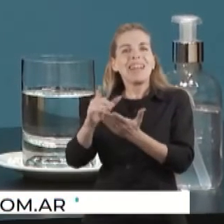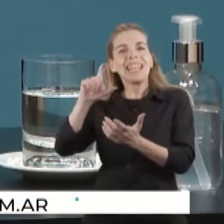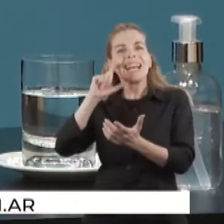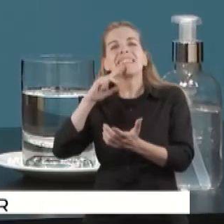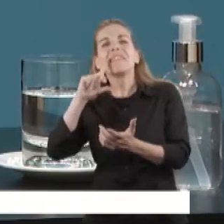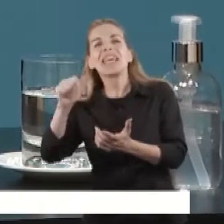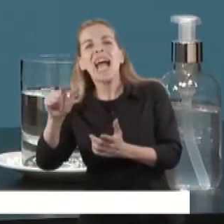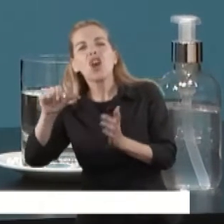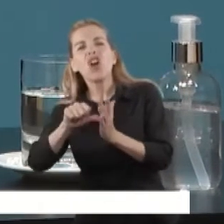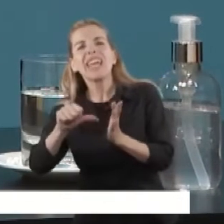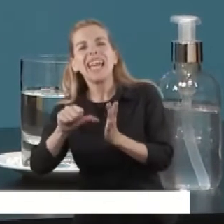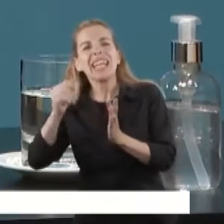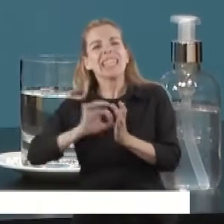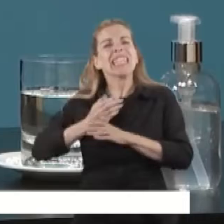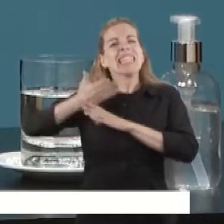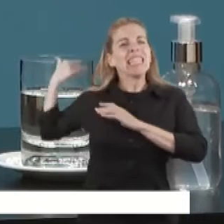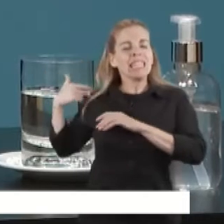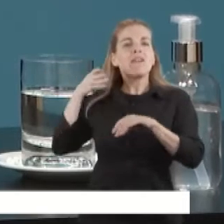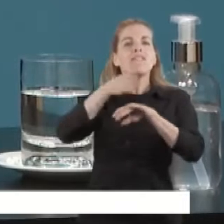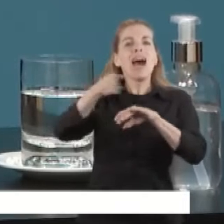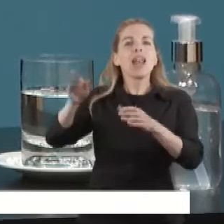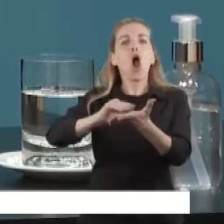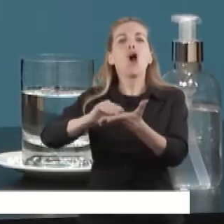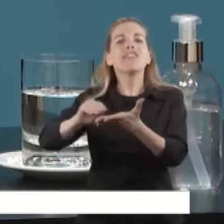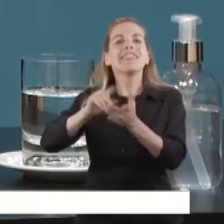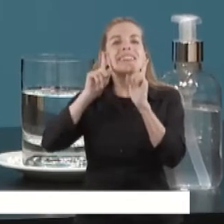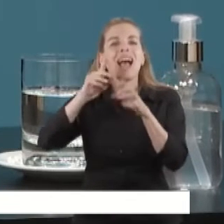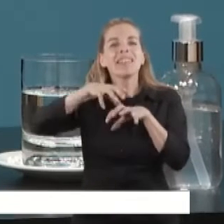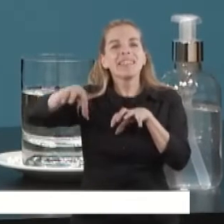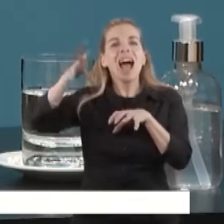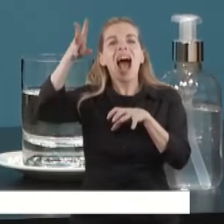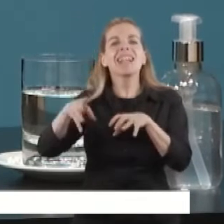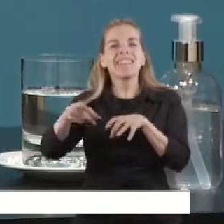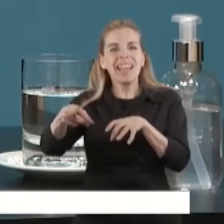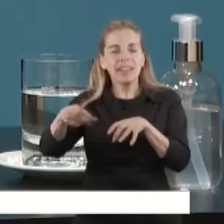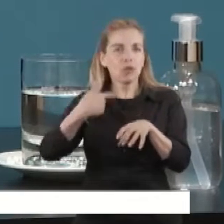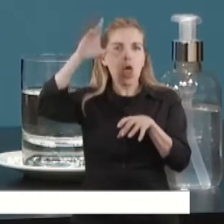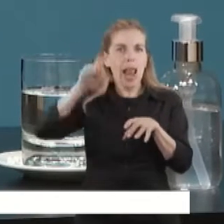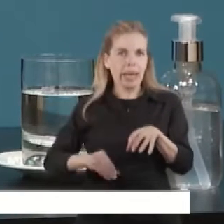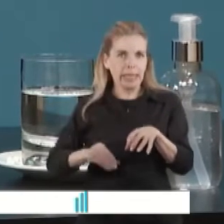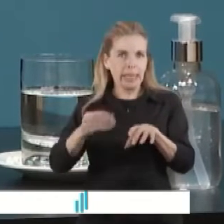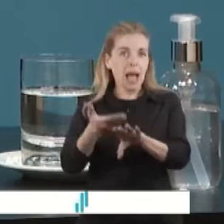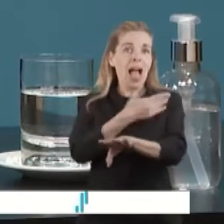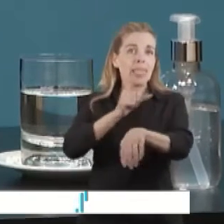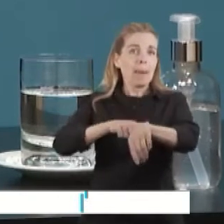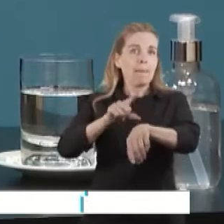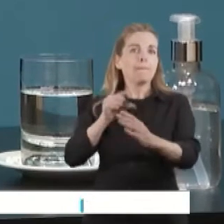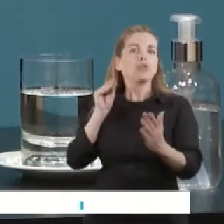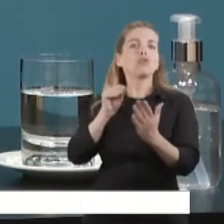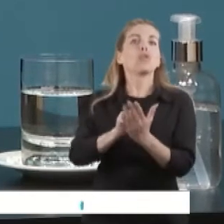a lo largo y a lo ancho de todo el país, en las oficinas de ANSES, con turno previo. Ya está disponible la posibilidad de